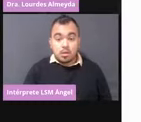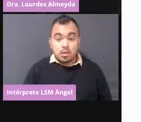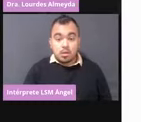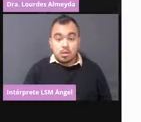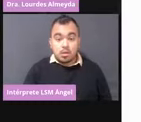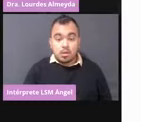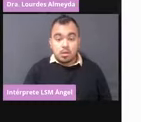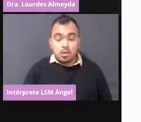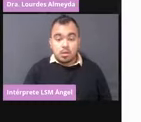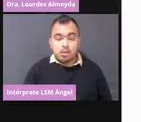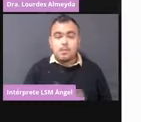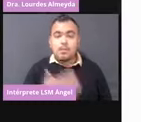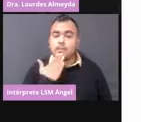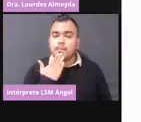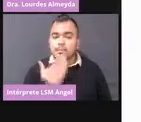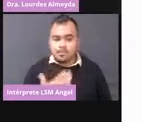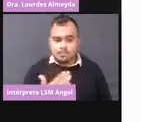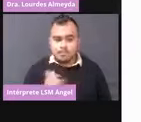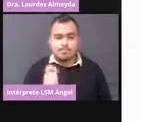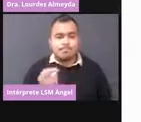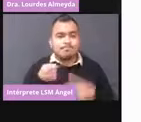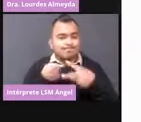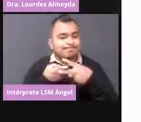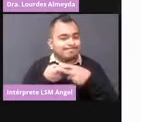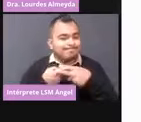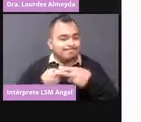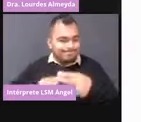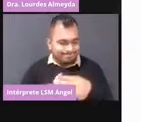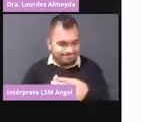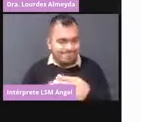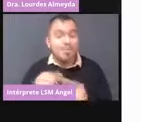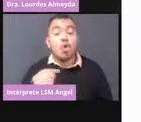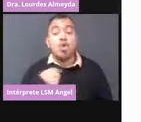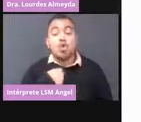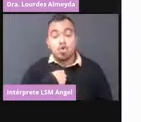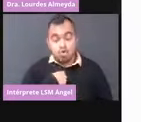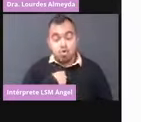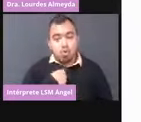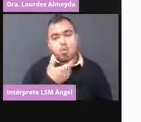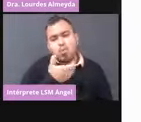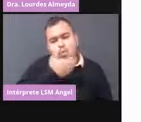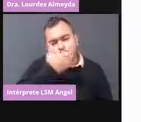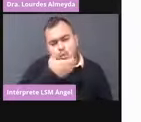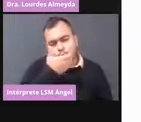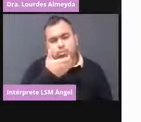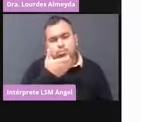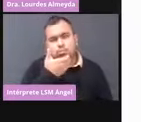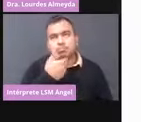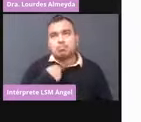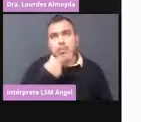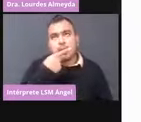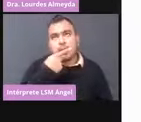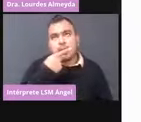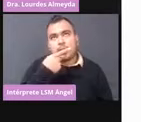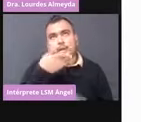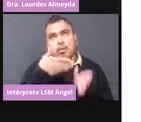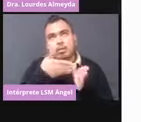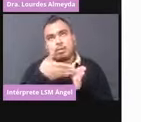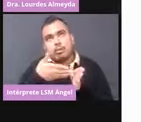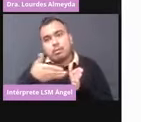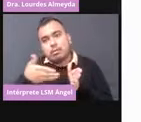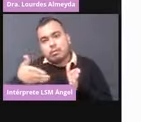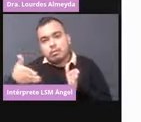Bueno, vamos a comenzar. Yo normalmente abro un poquito más, le doy un poquito más a la